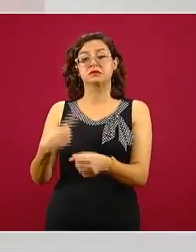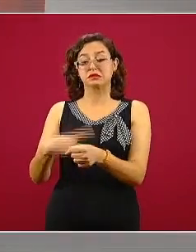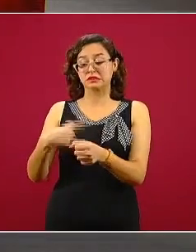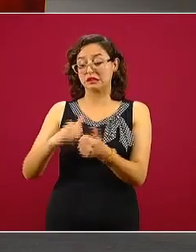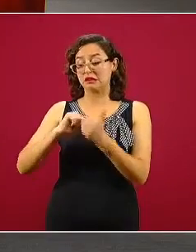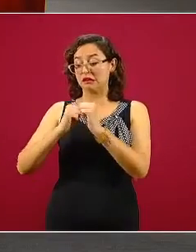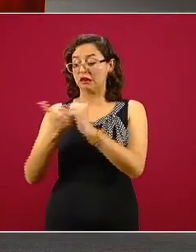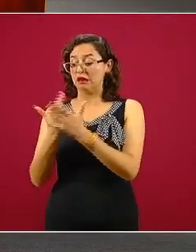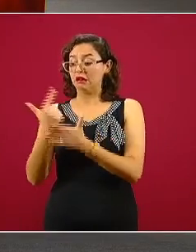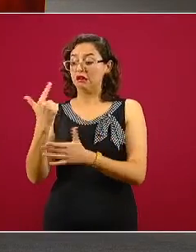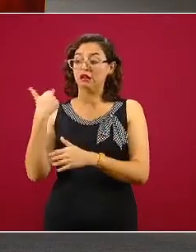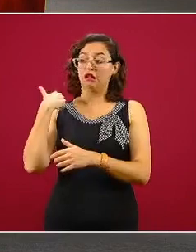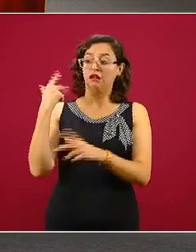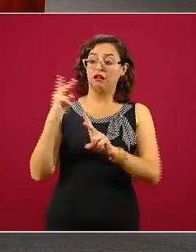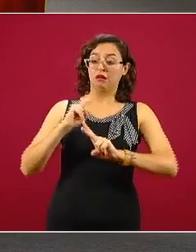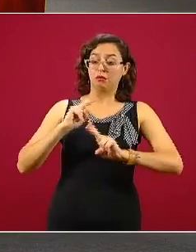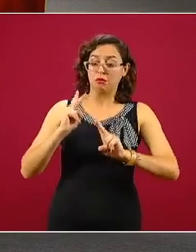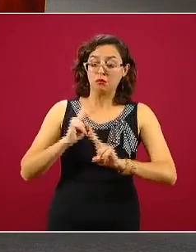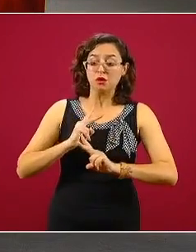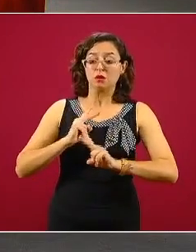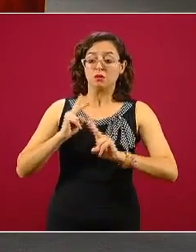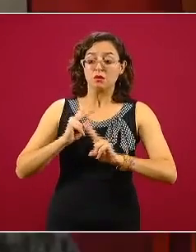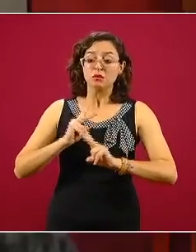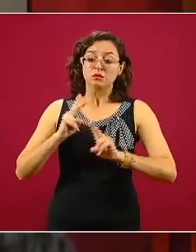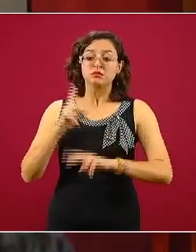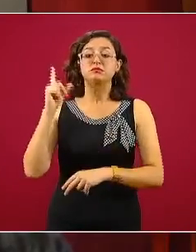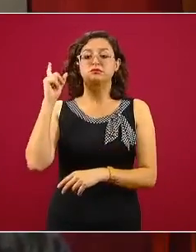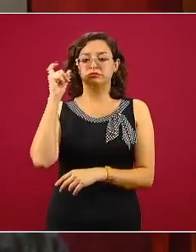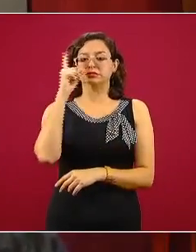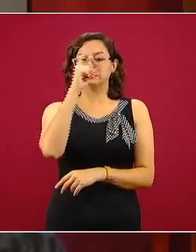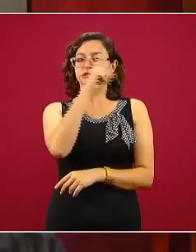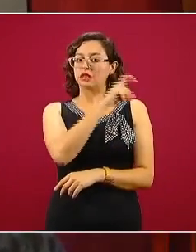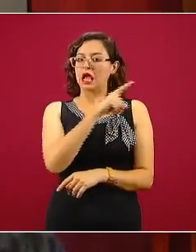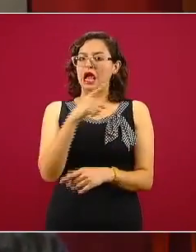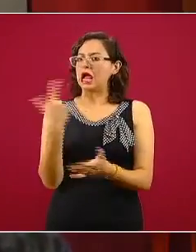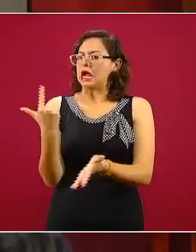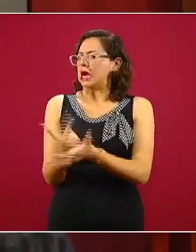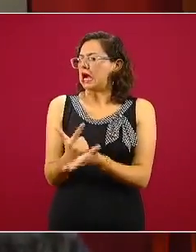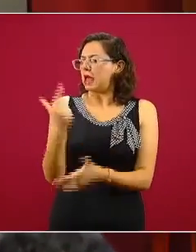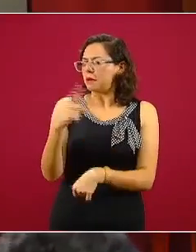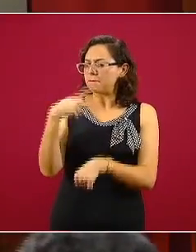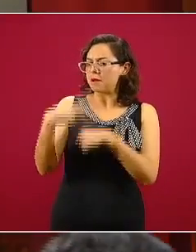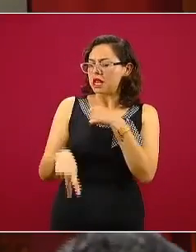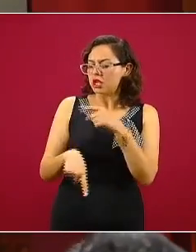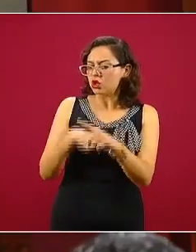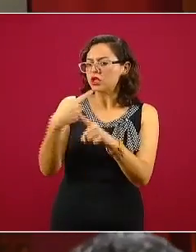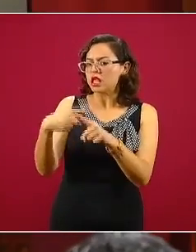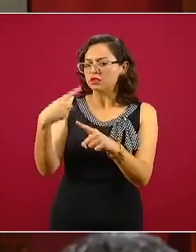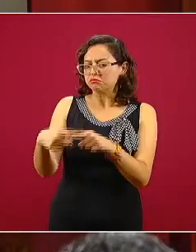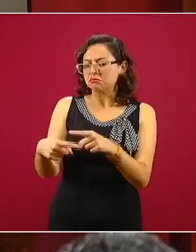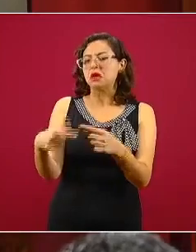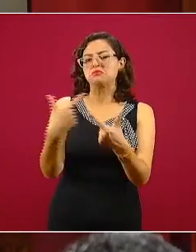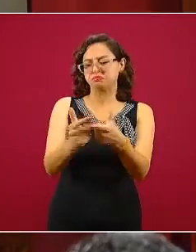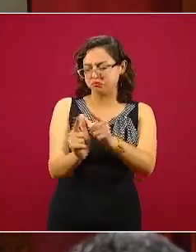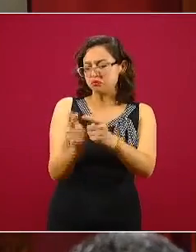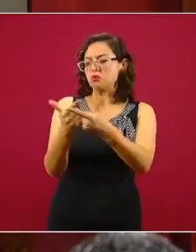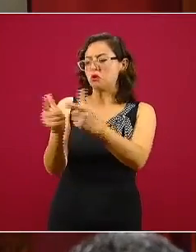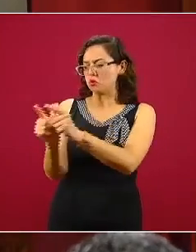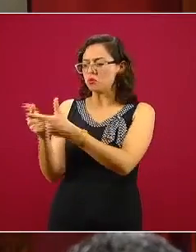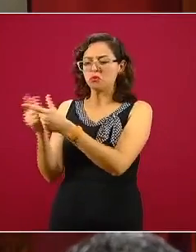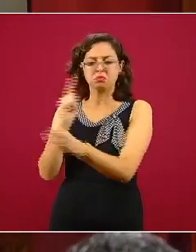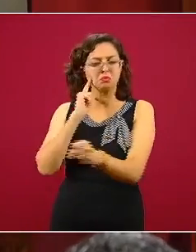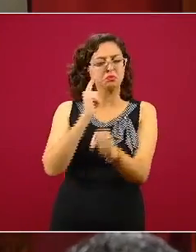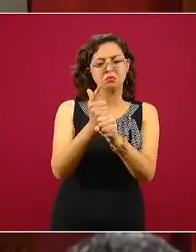que también se encuentran bastante bien identificados los grupos de riesgo que son los que más se afectan precisamente con esta